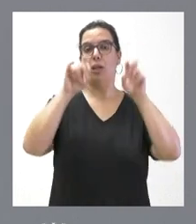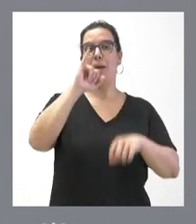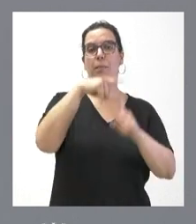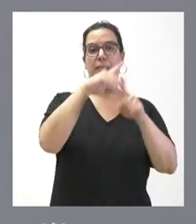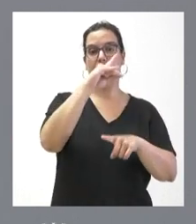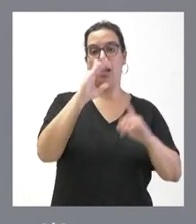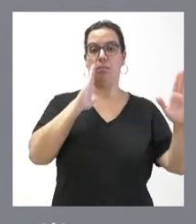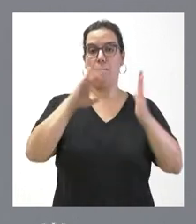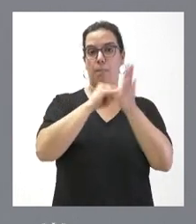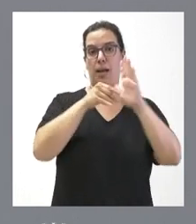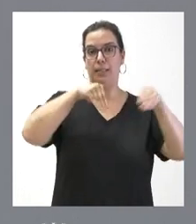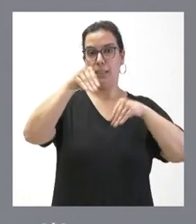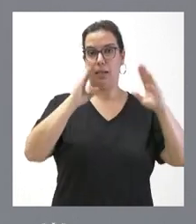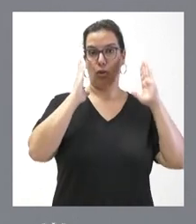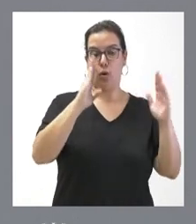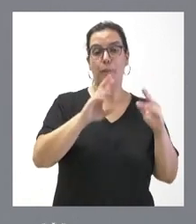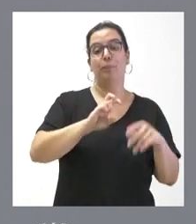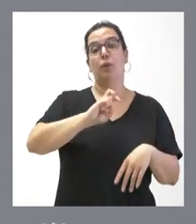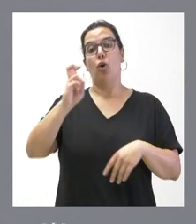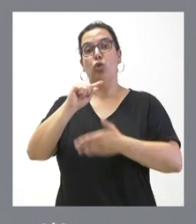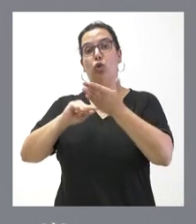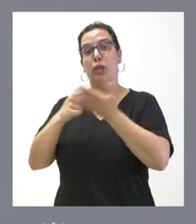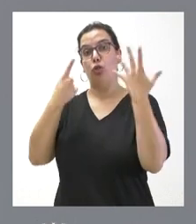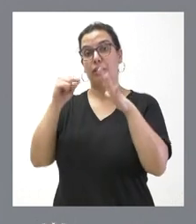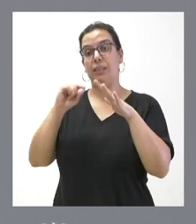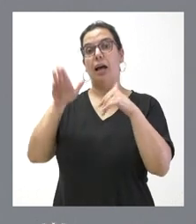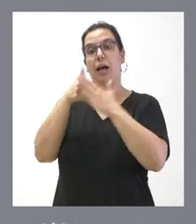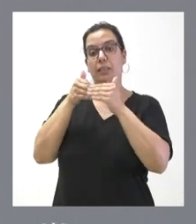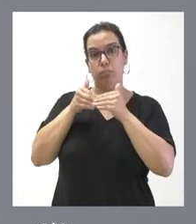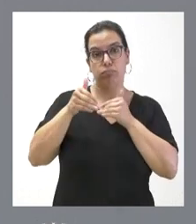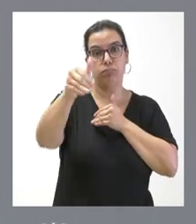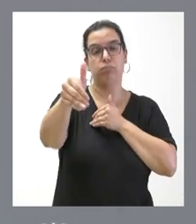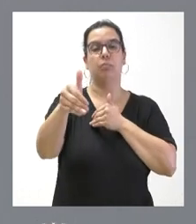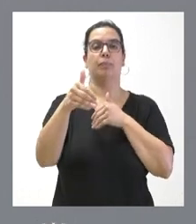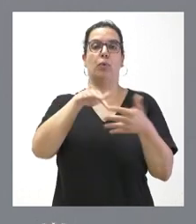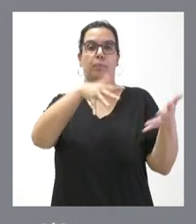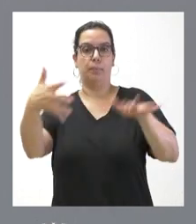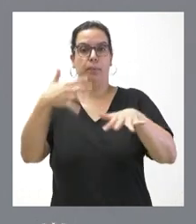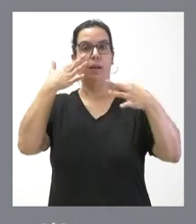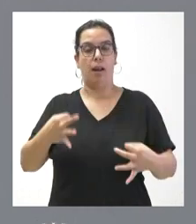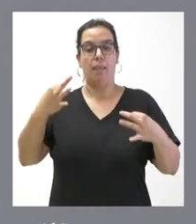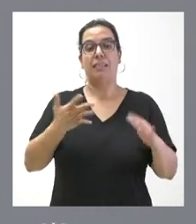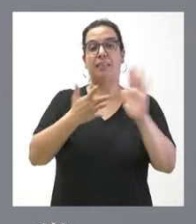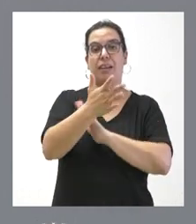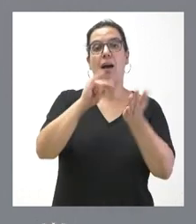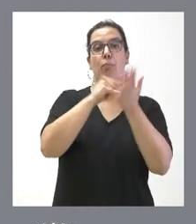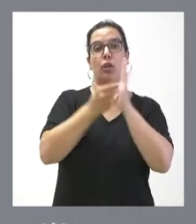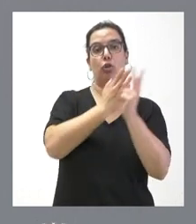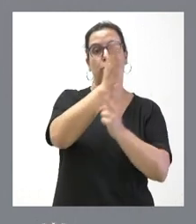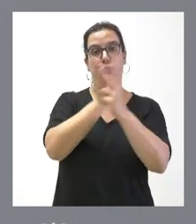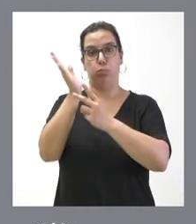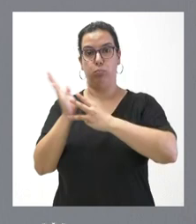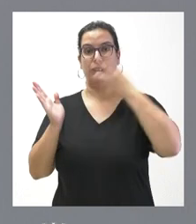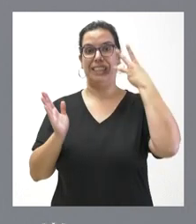la ejecución del plan estratégico y 60 más a lo largo de la ejecución del mismo. Estamos hablando de tres proyectos de inversión de esta